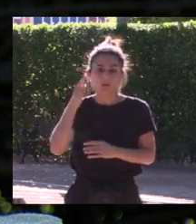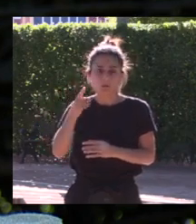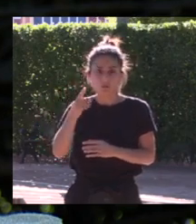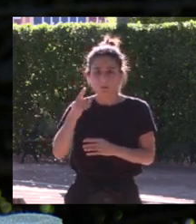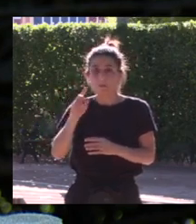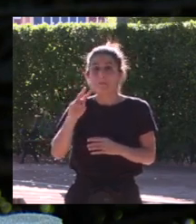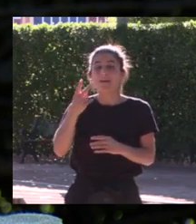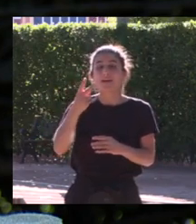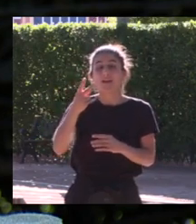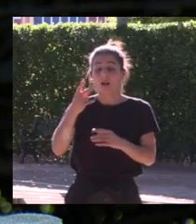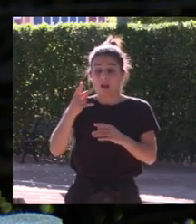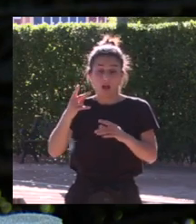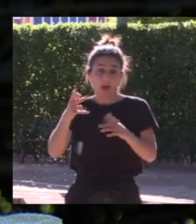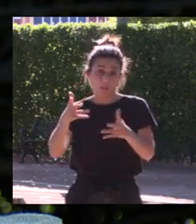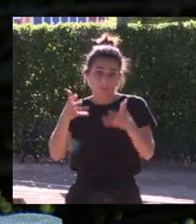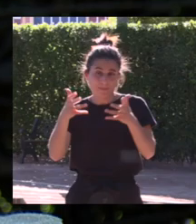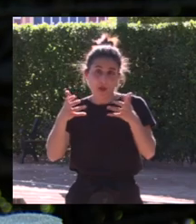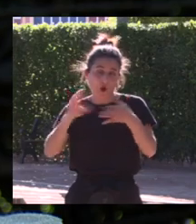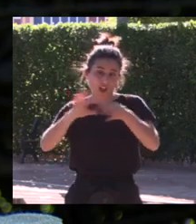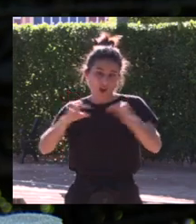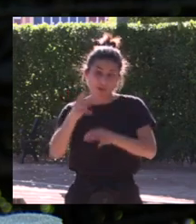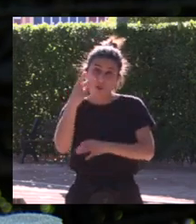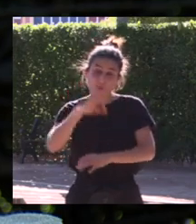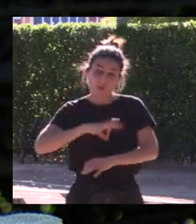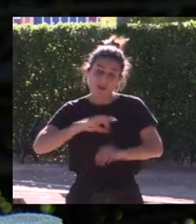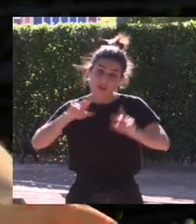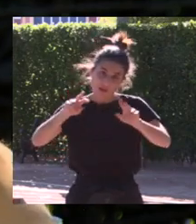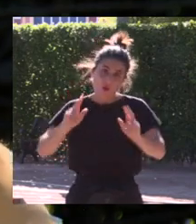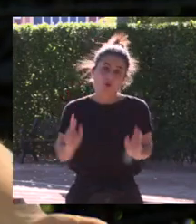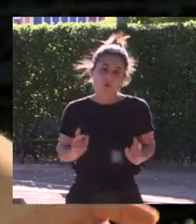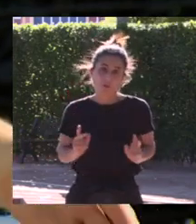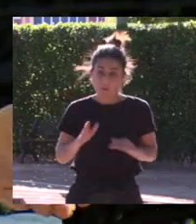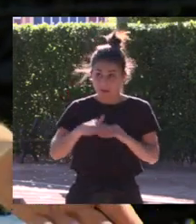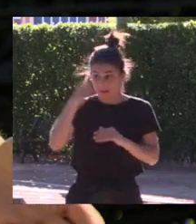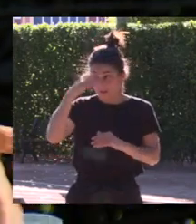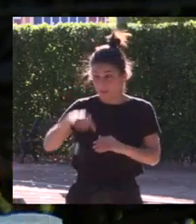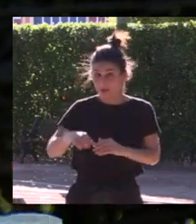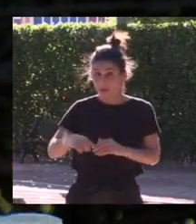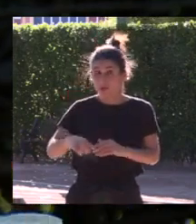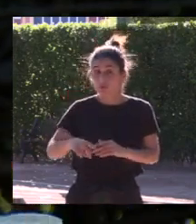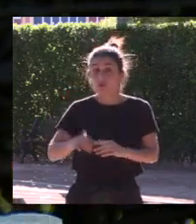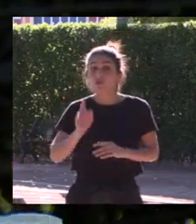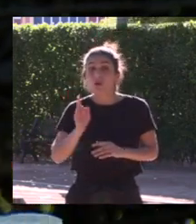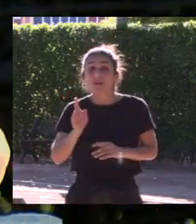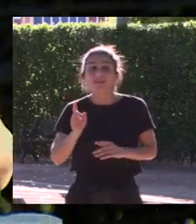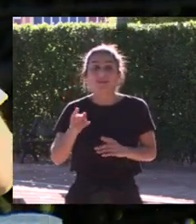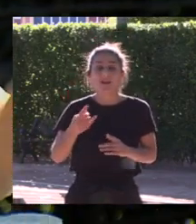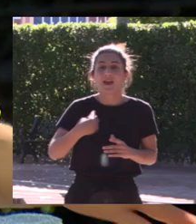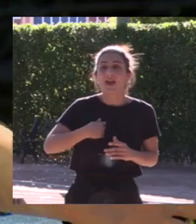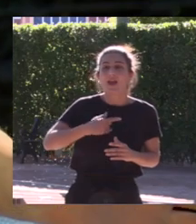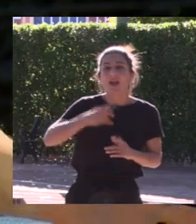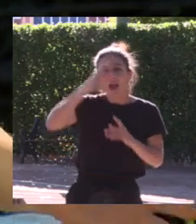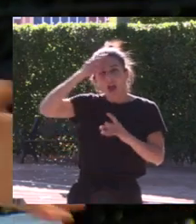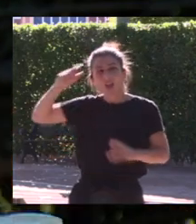bicampeona olímpica española por excedencia dos medallas de oro para que la gente se haga una idea esto solo pues Rafa Nadal Saúl